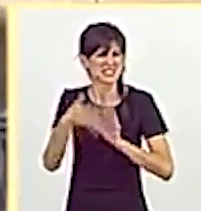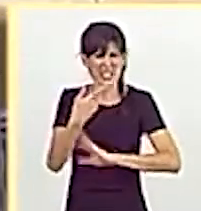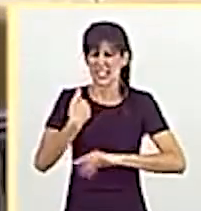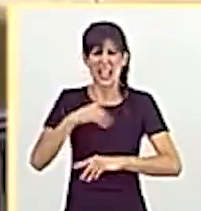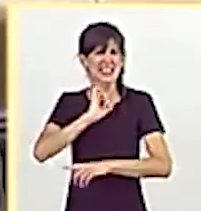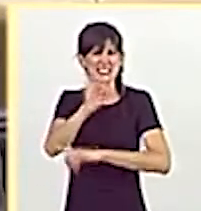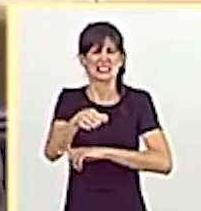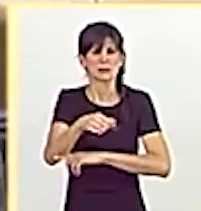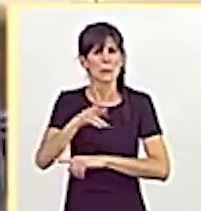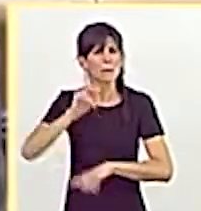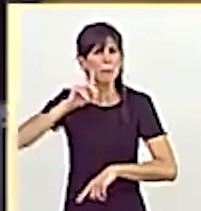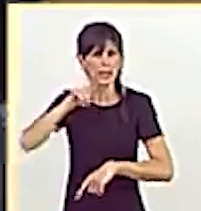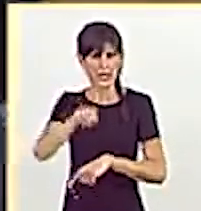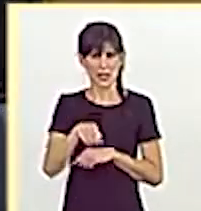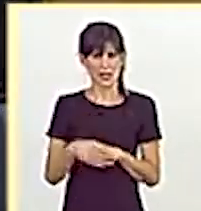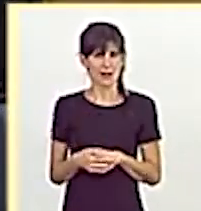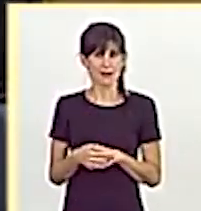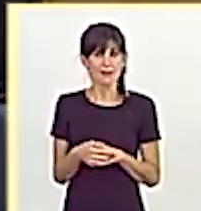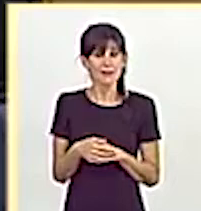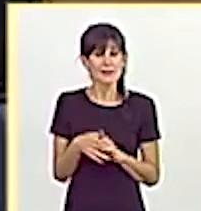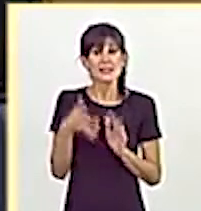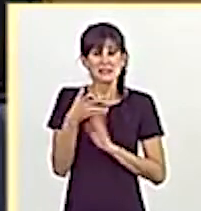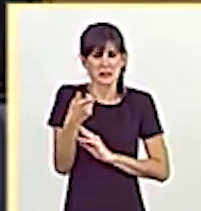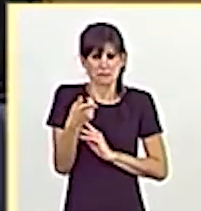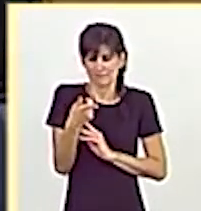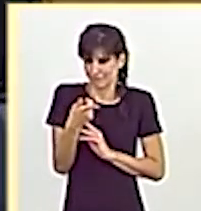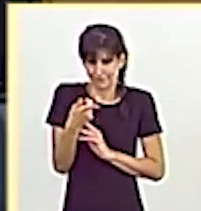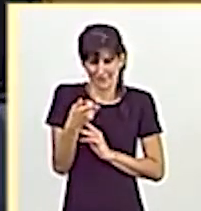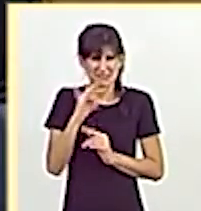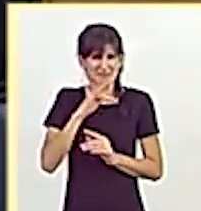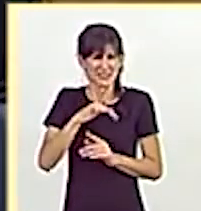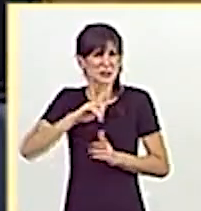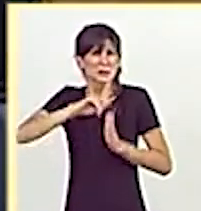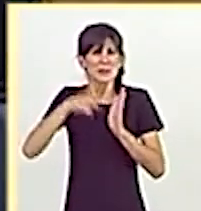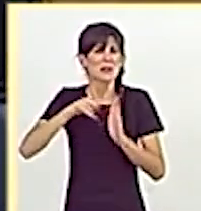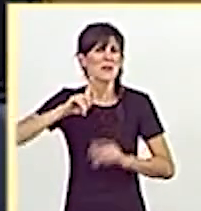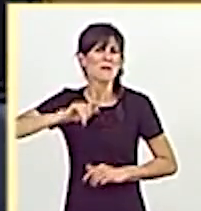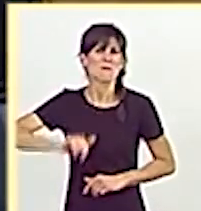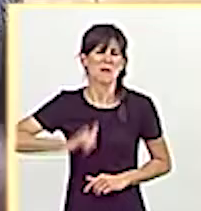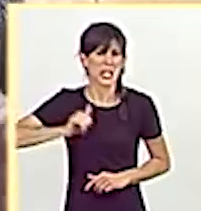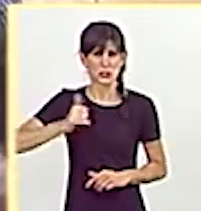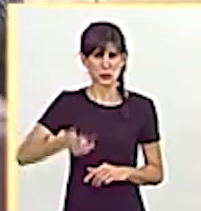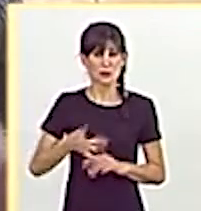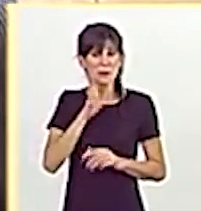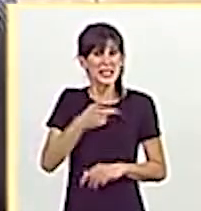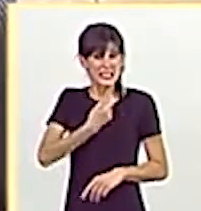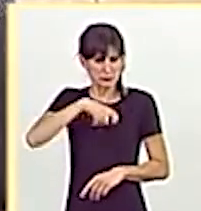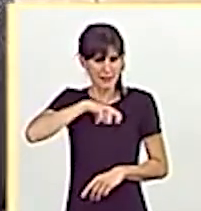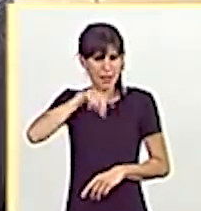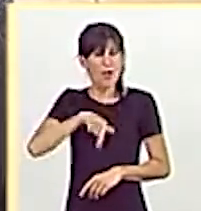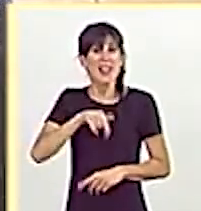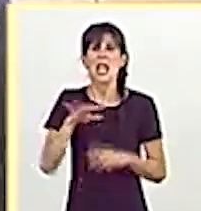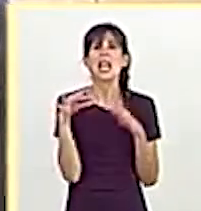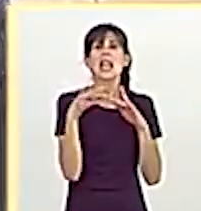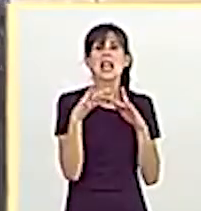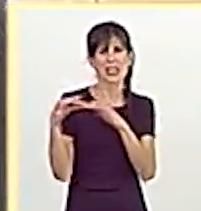vencido, y es mentira. Esto es absolutamente falso, porque España hoy es líder,